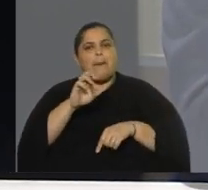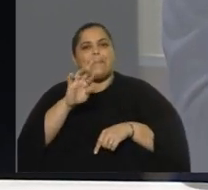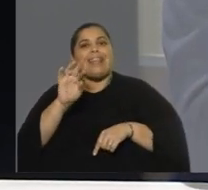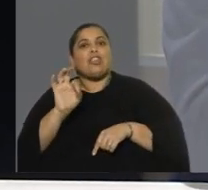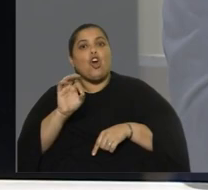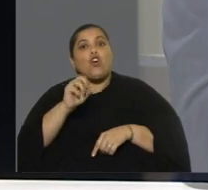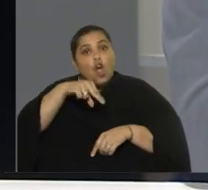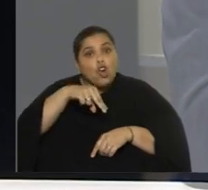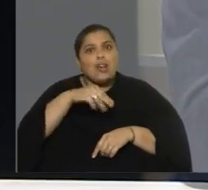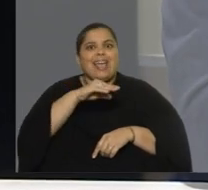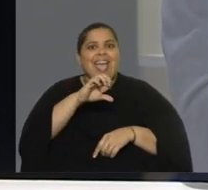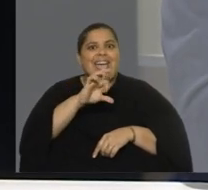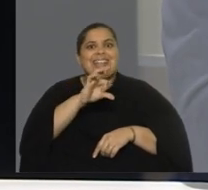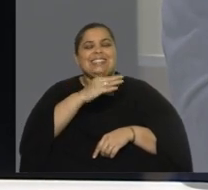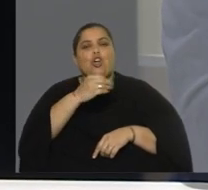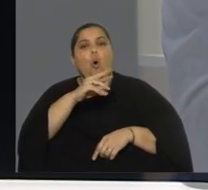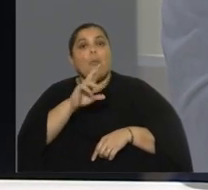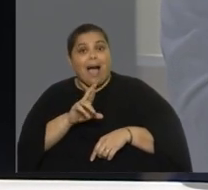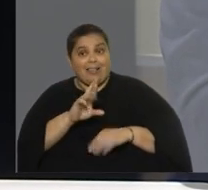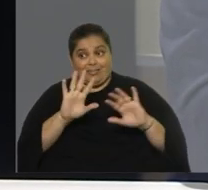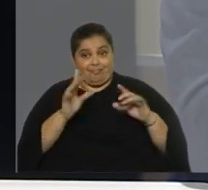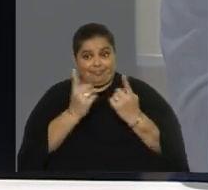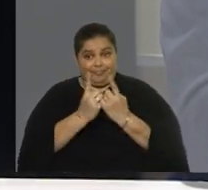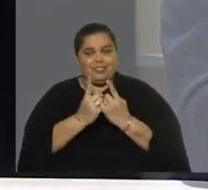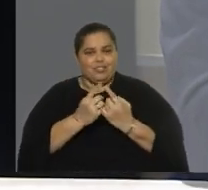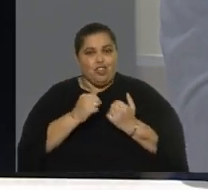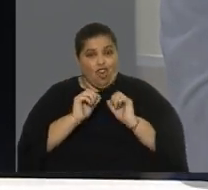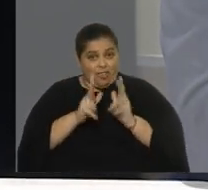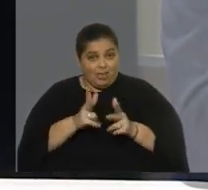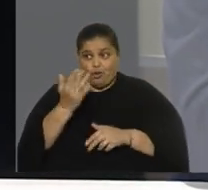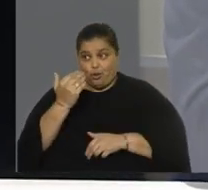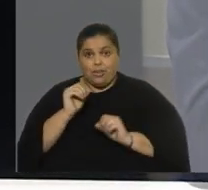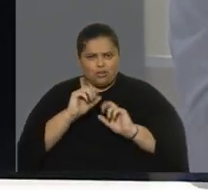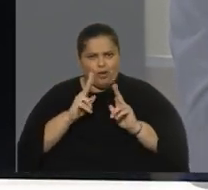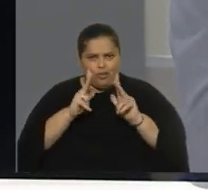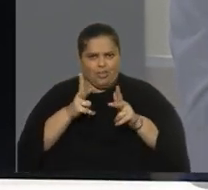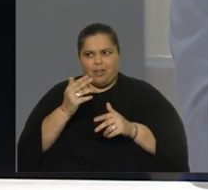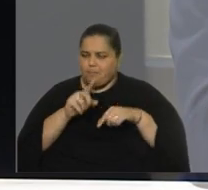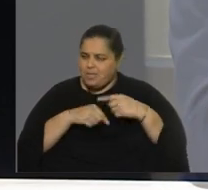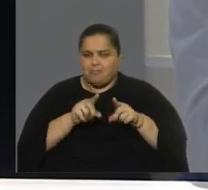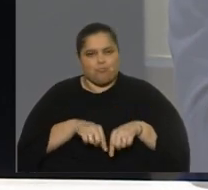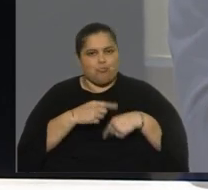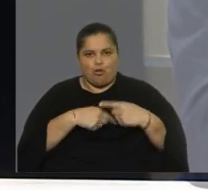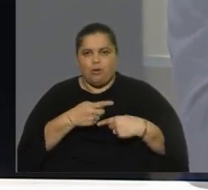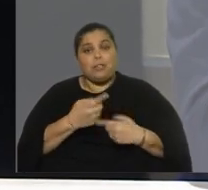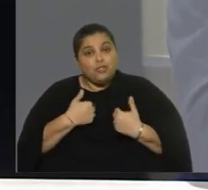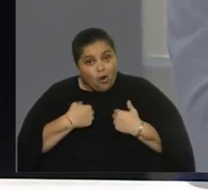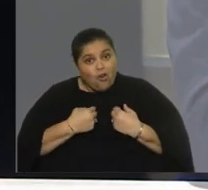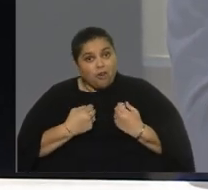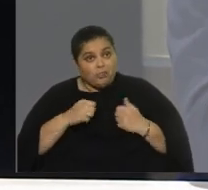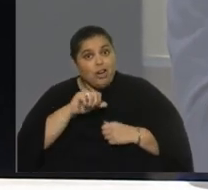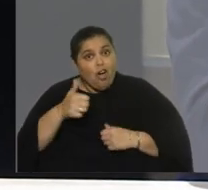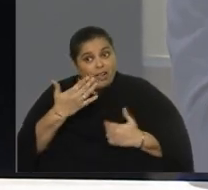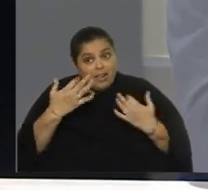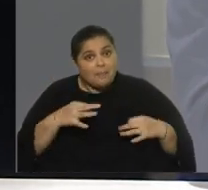Escobar, que además lo dije el otro día en la interpelación, y lo sigo manteniendo, y logré que se instalara